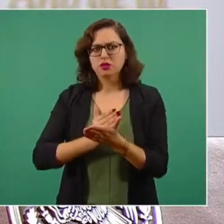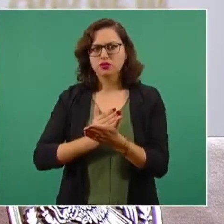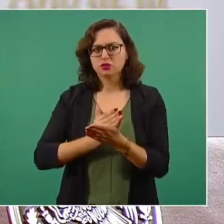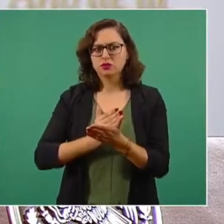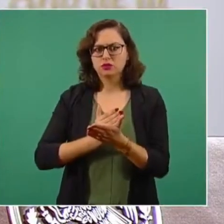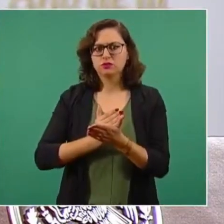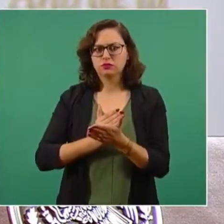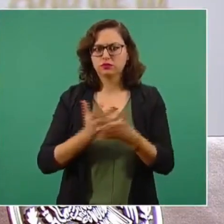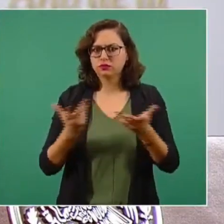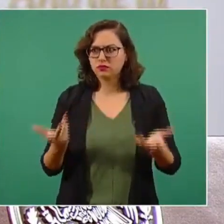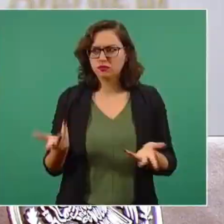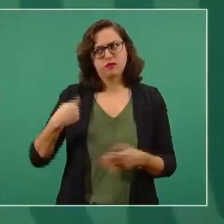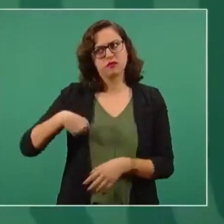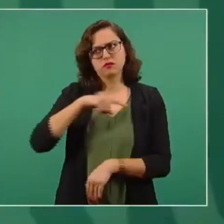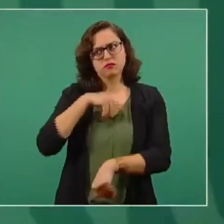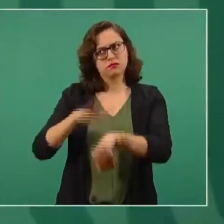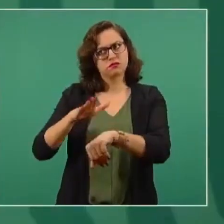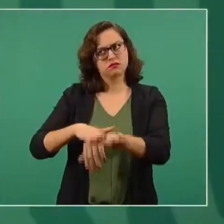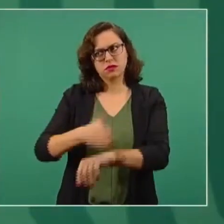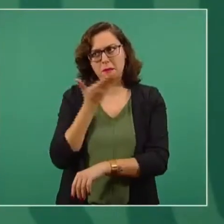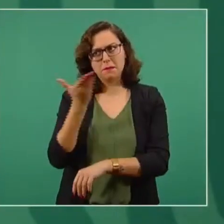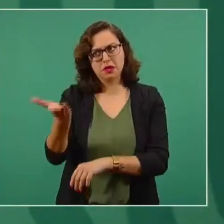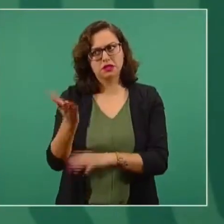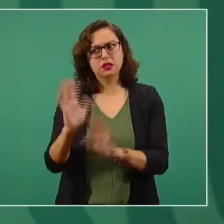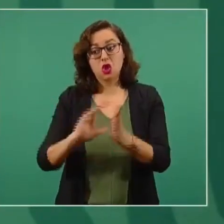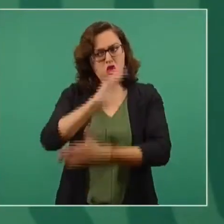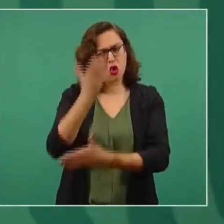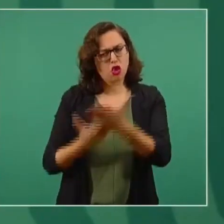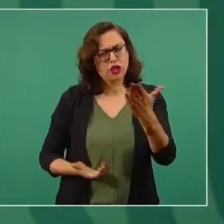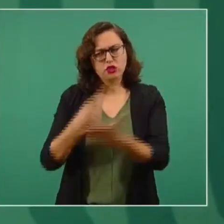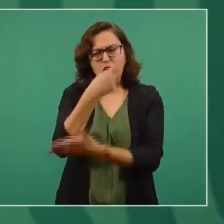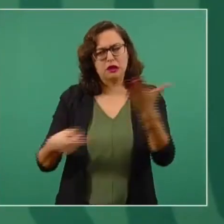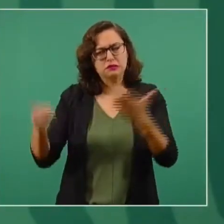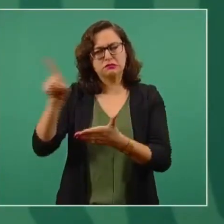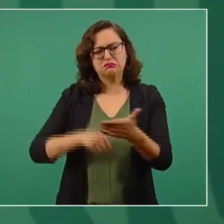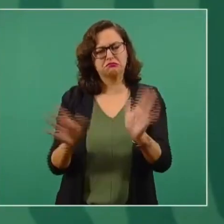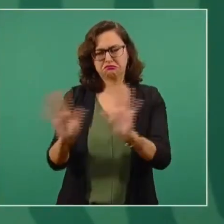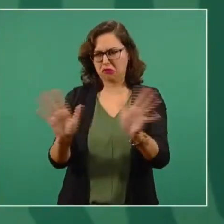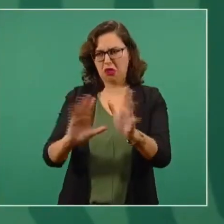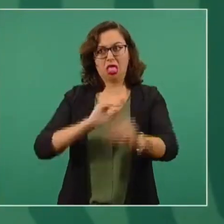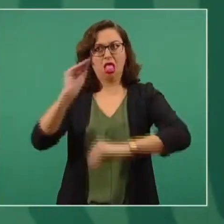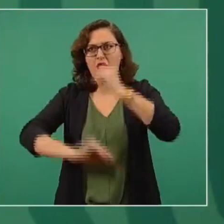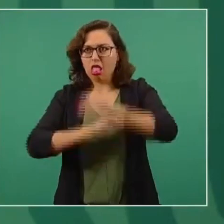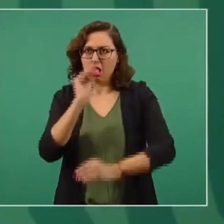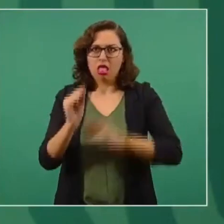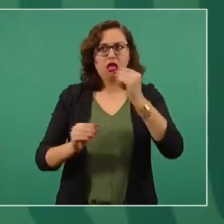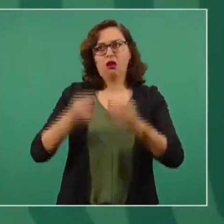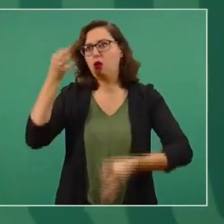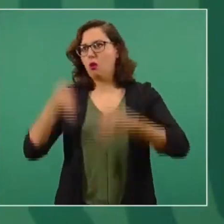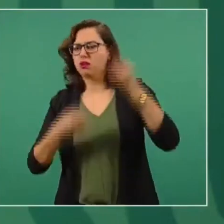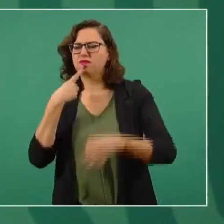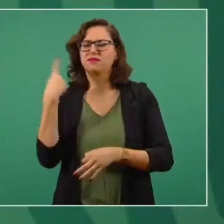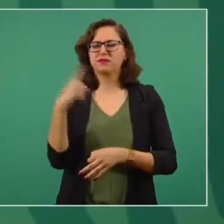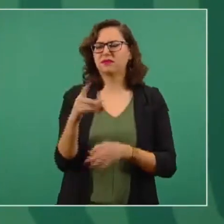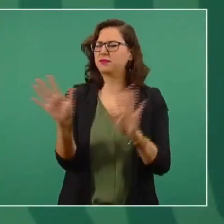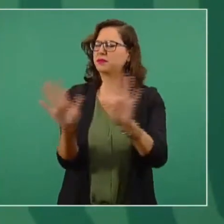Porque estamos pidiendo para que no se cancelen los contratos, porque no queremos pleito, que